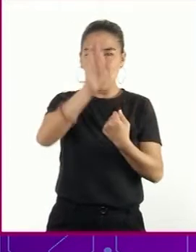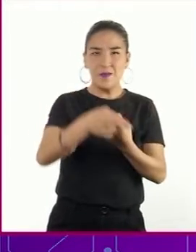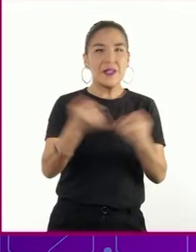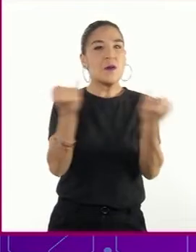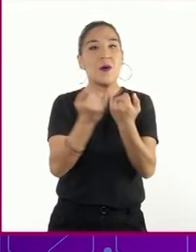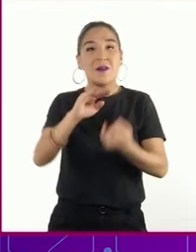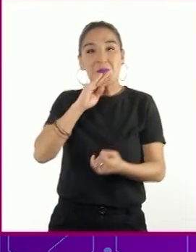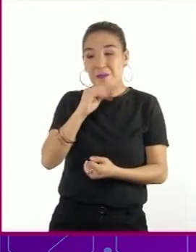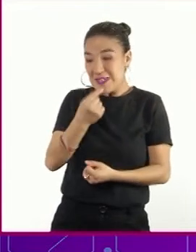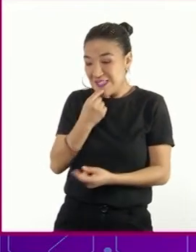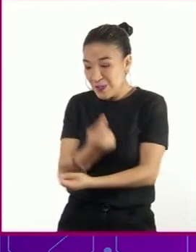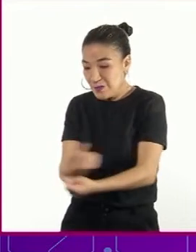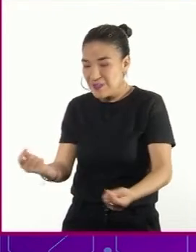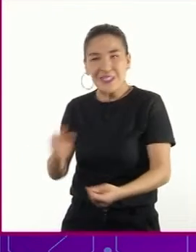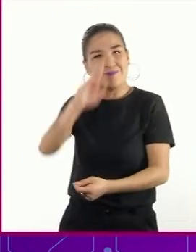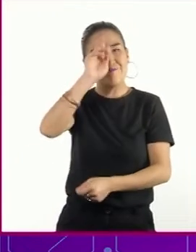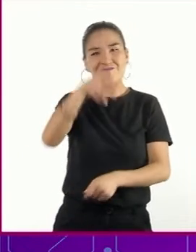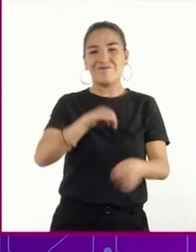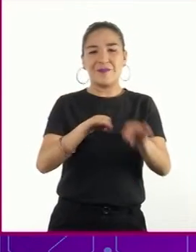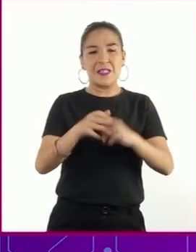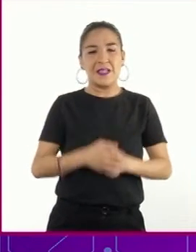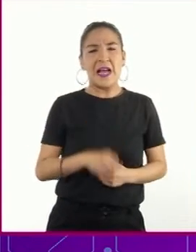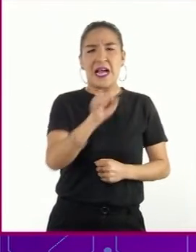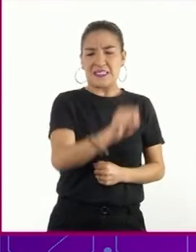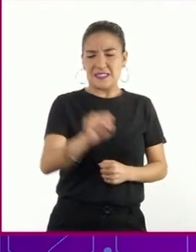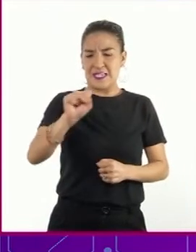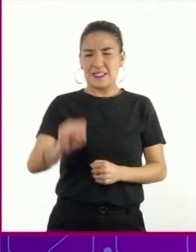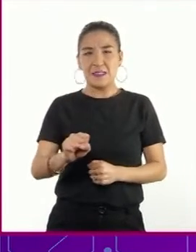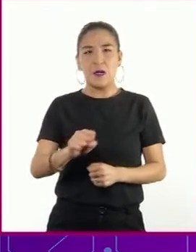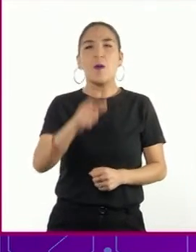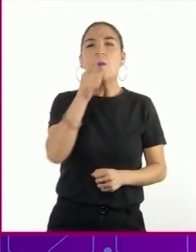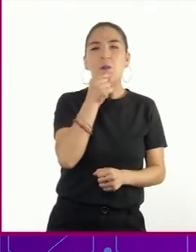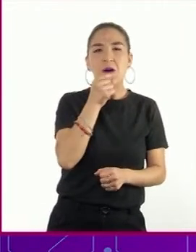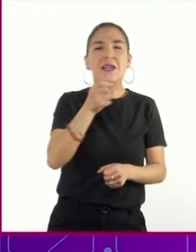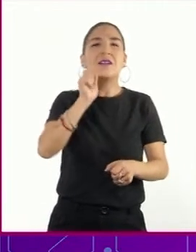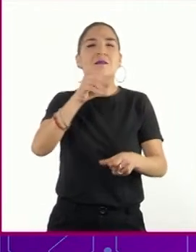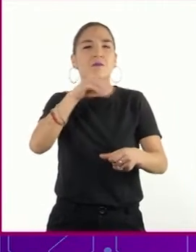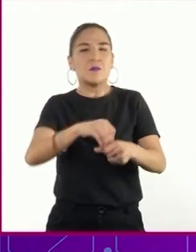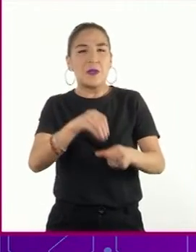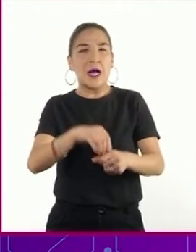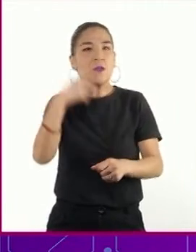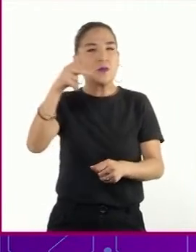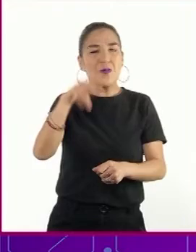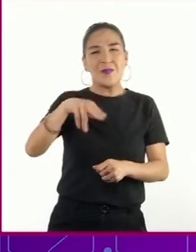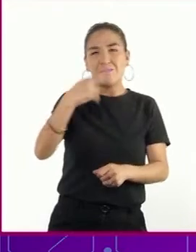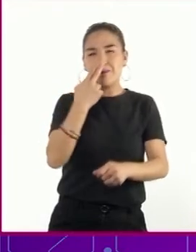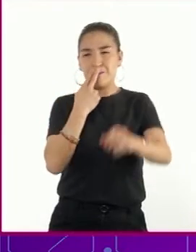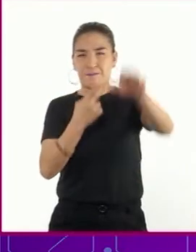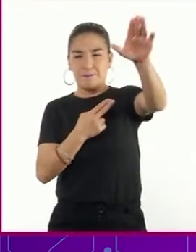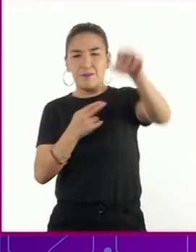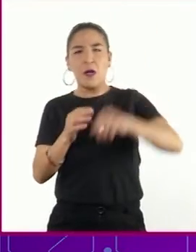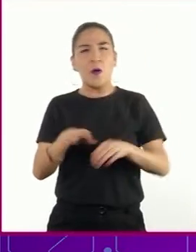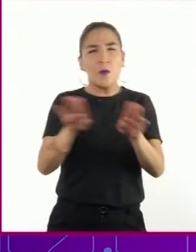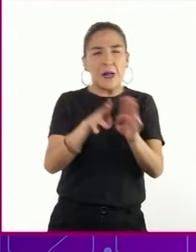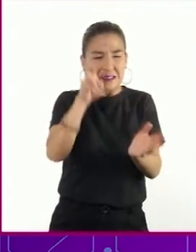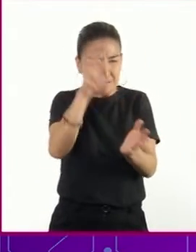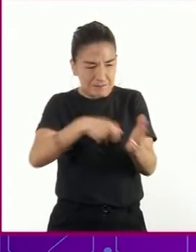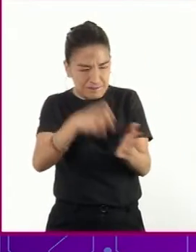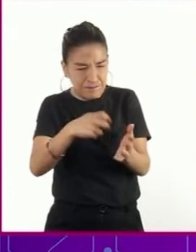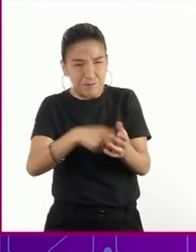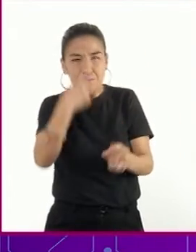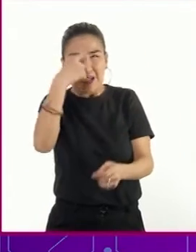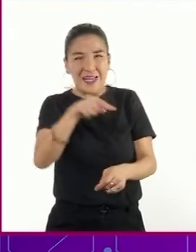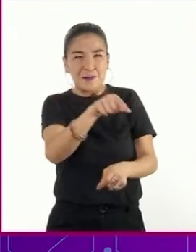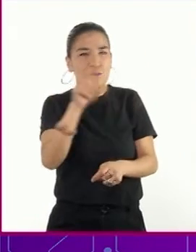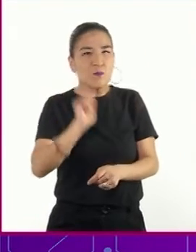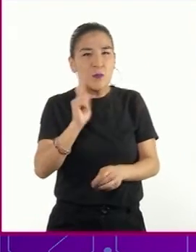las madres de niños pequeños. En la SS, policía secreta del régimen nazi, adiestraron a mujeres para que ocuparan puestos de